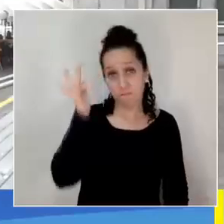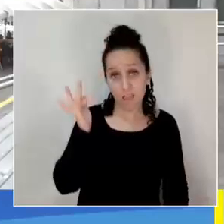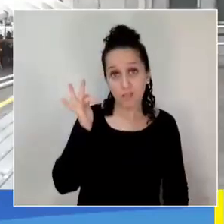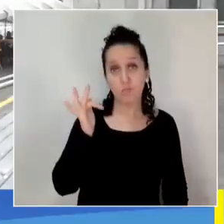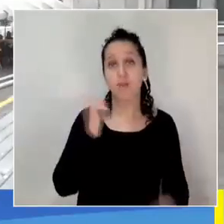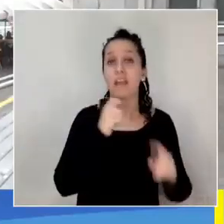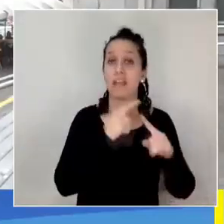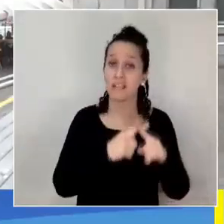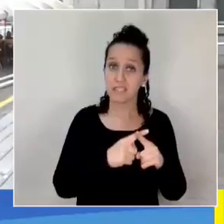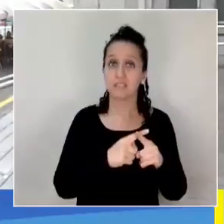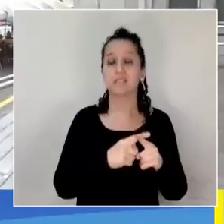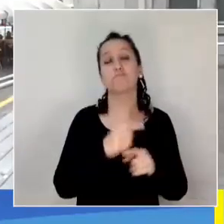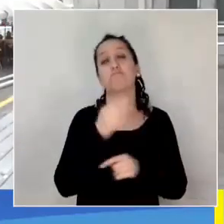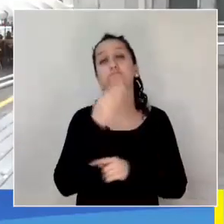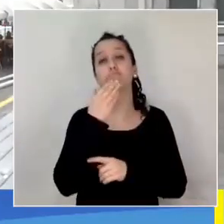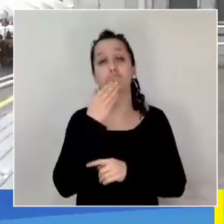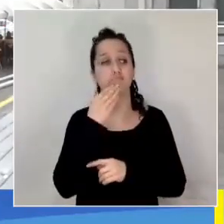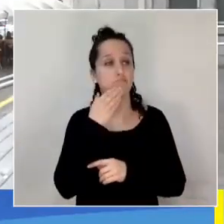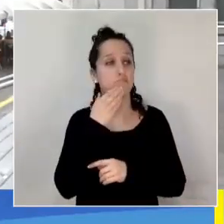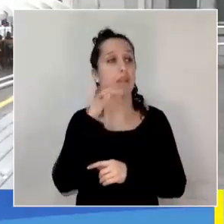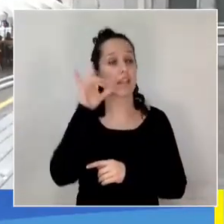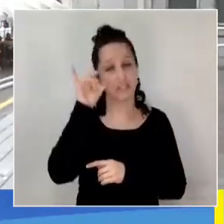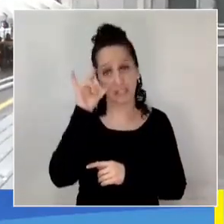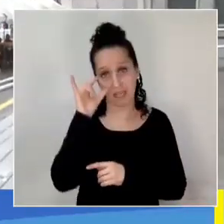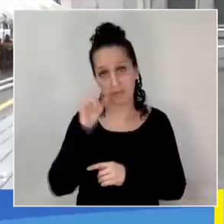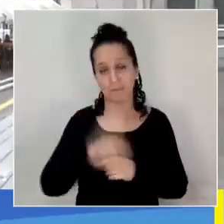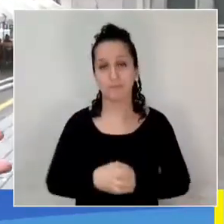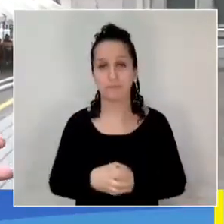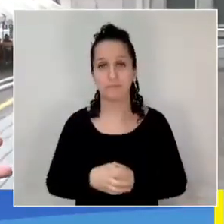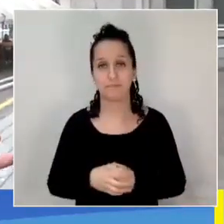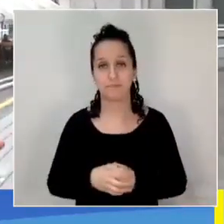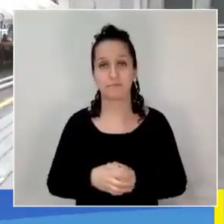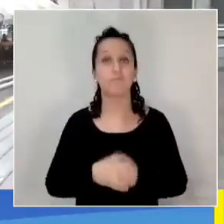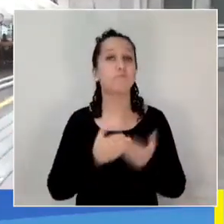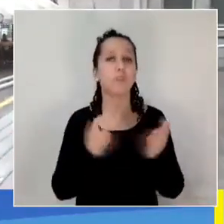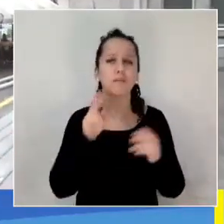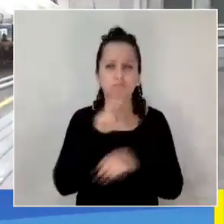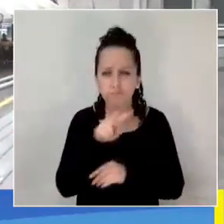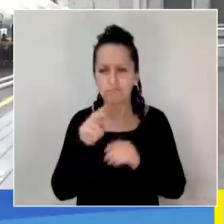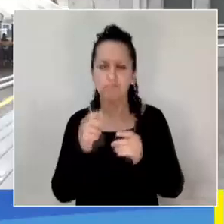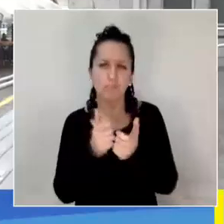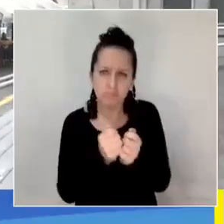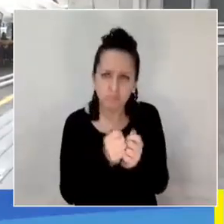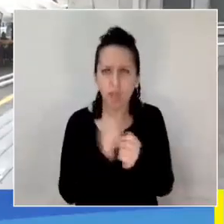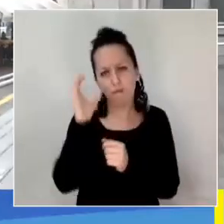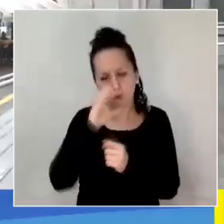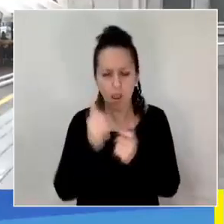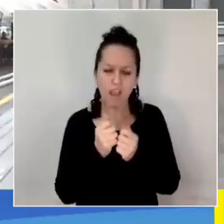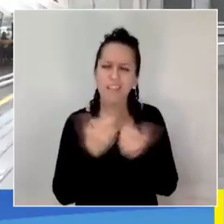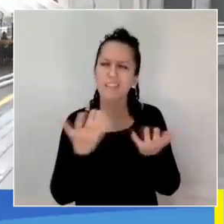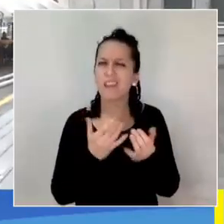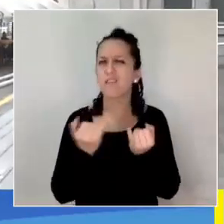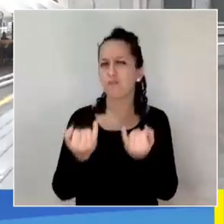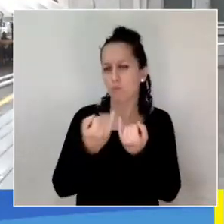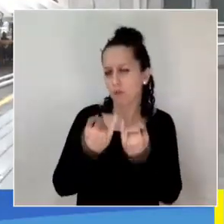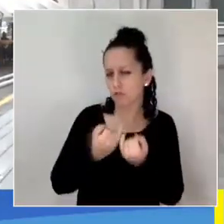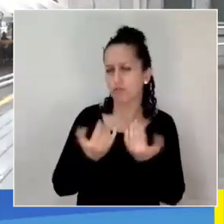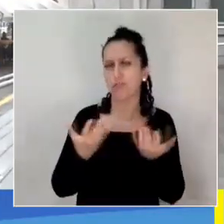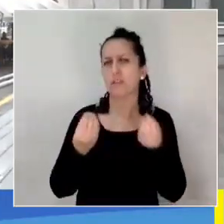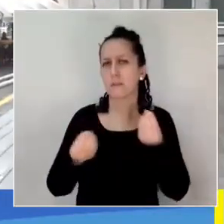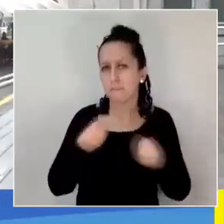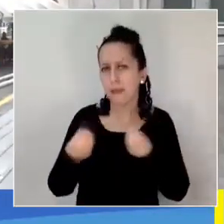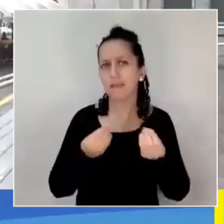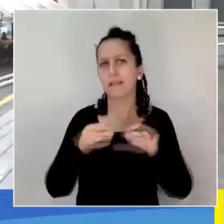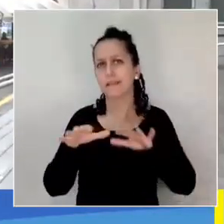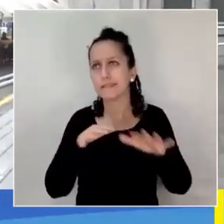en X, como también en Instagram. Ahí también podrán tener toda la información actualizada de la contingencia a